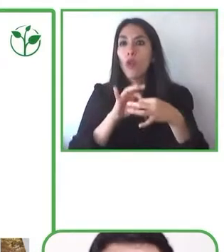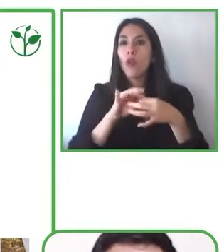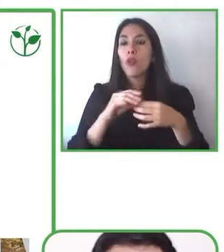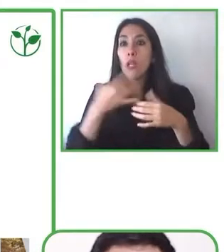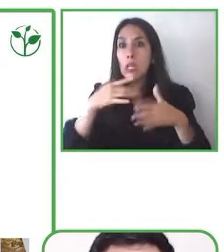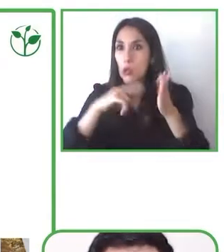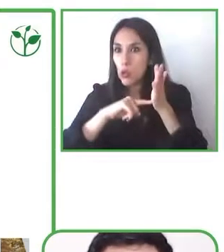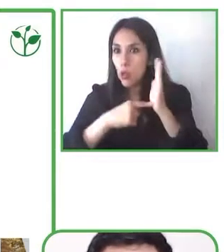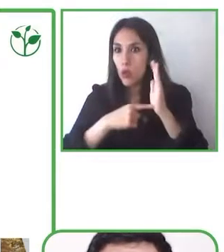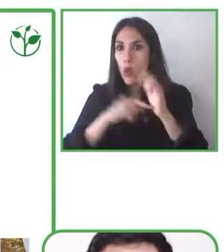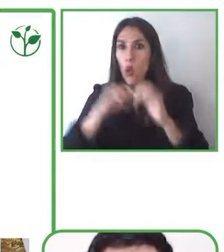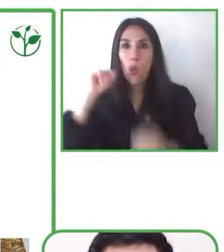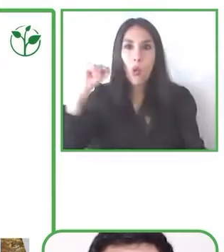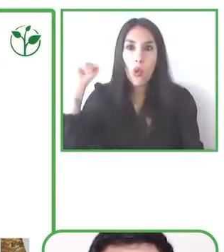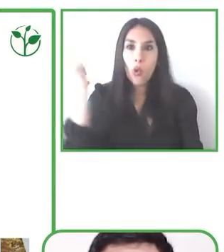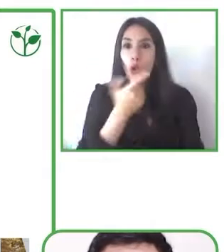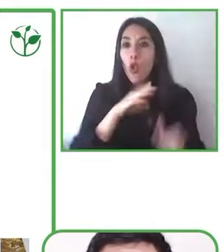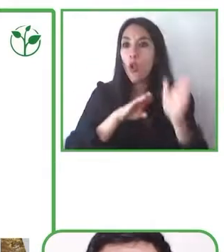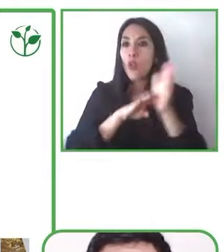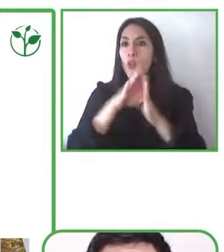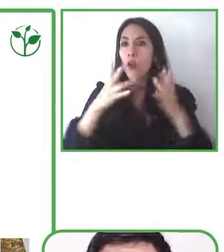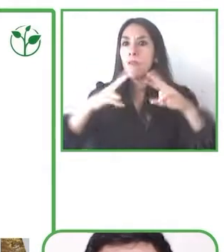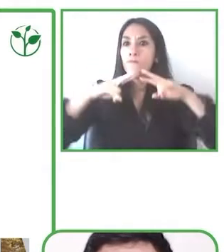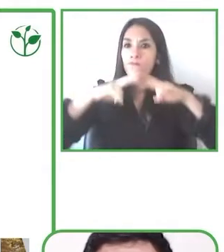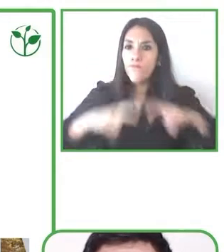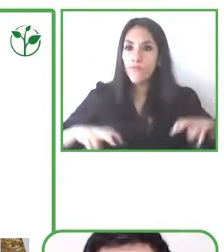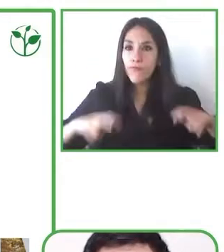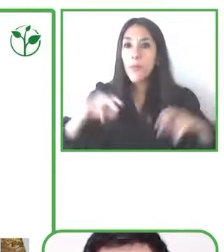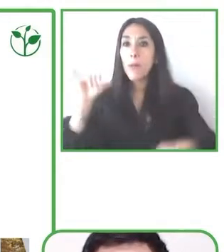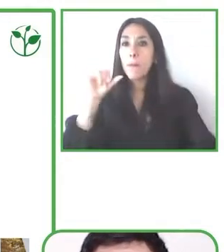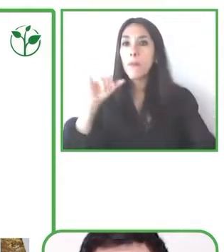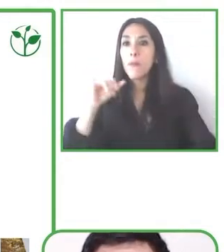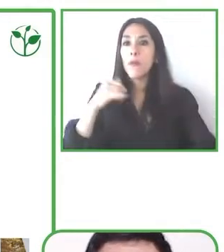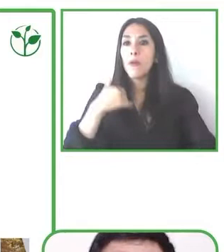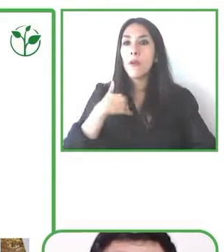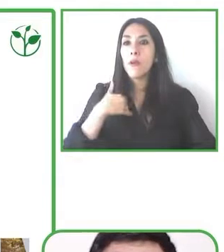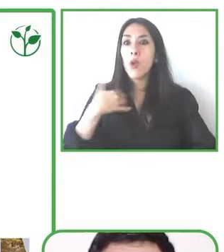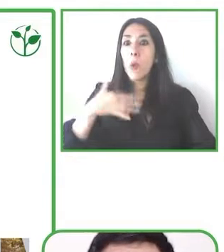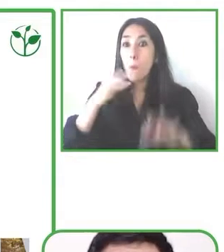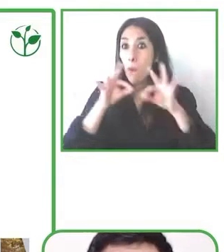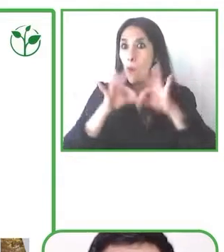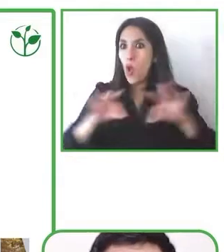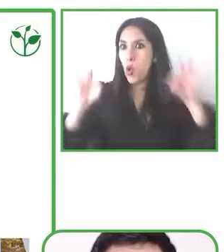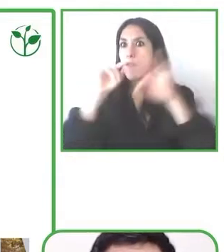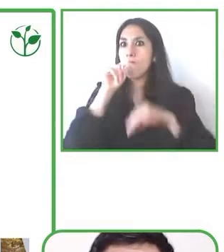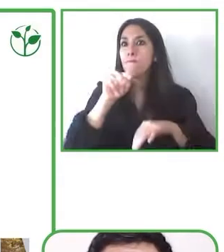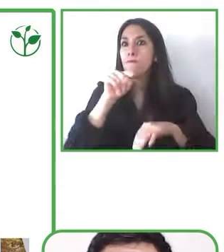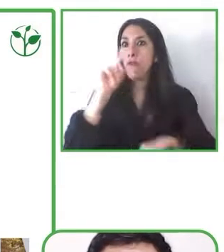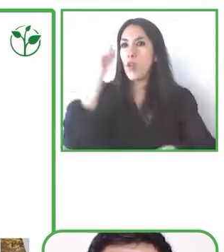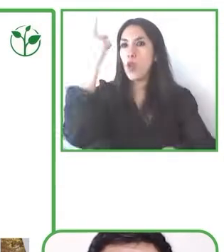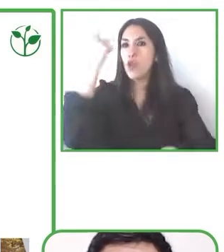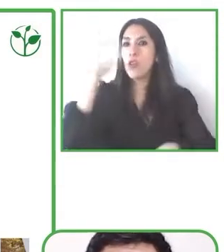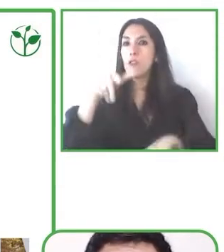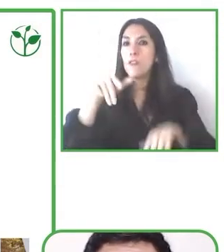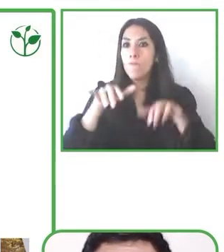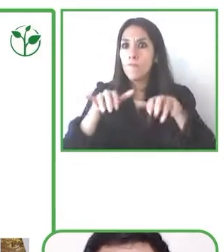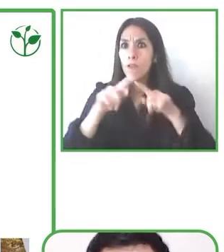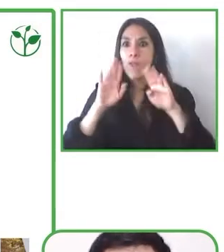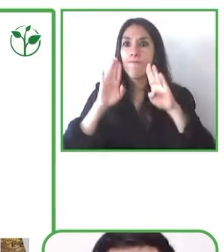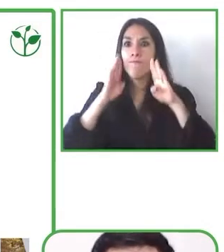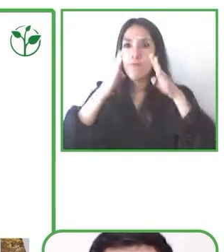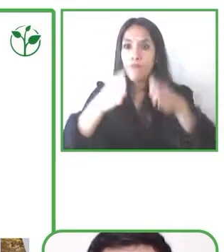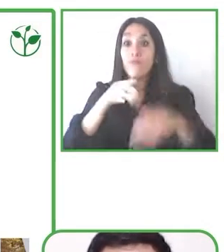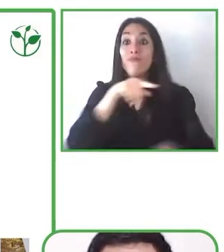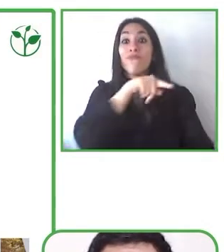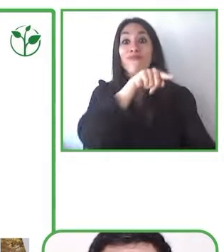y muy especialmente también el desarrollo de softwares orientados para poder potenciar el aprendizaje de